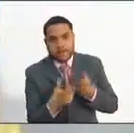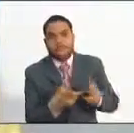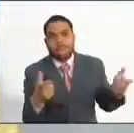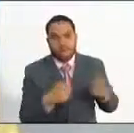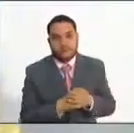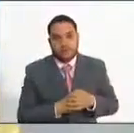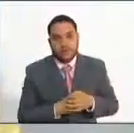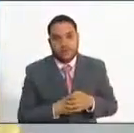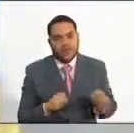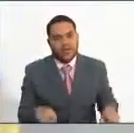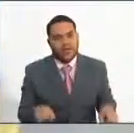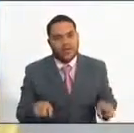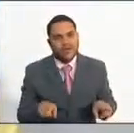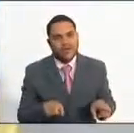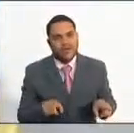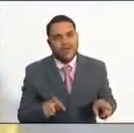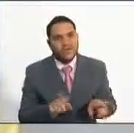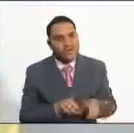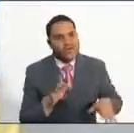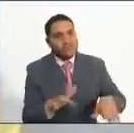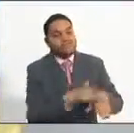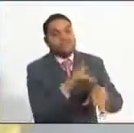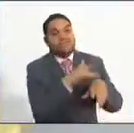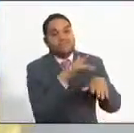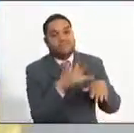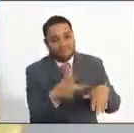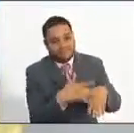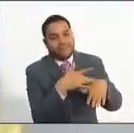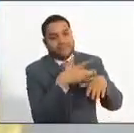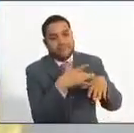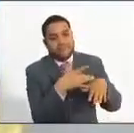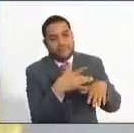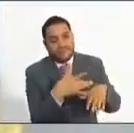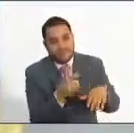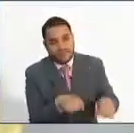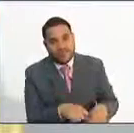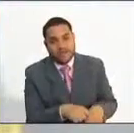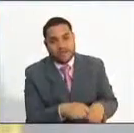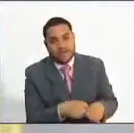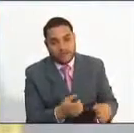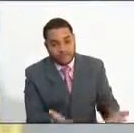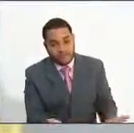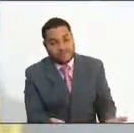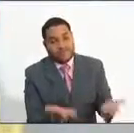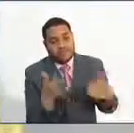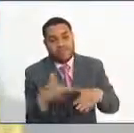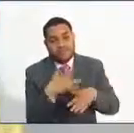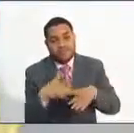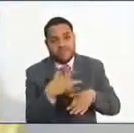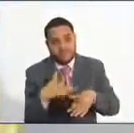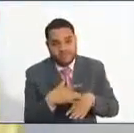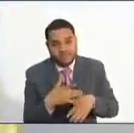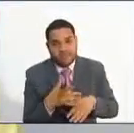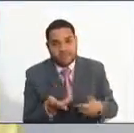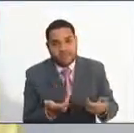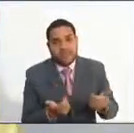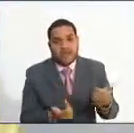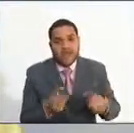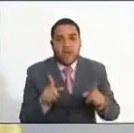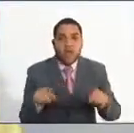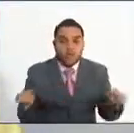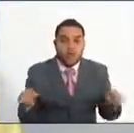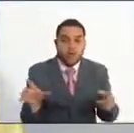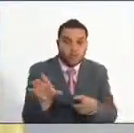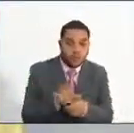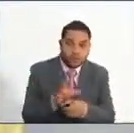se pueda motivar a las personas, dejarles un mensaje a todos esos ciudadanos que nos ven, que les interesa vincularse con el